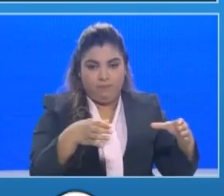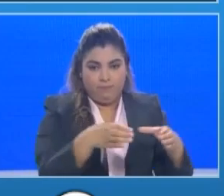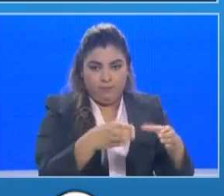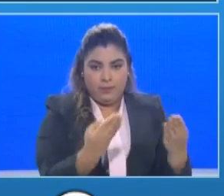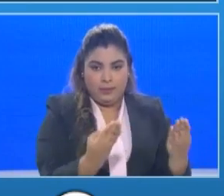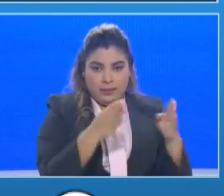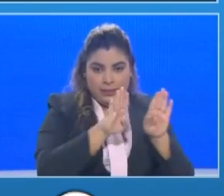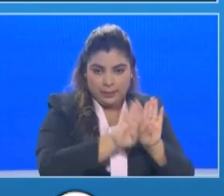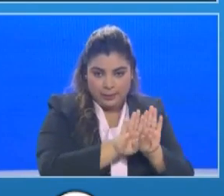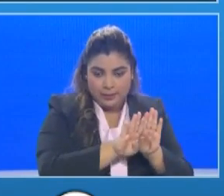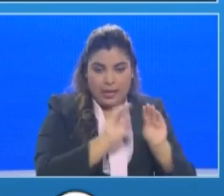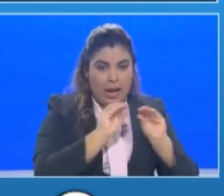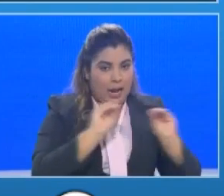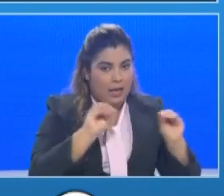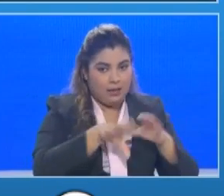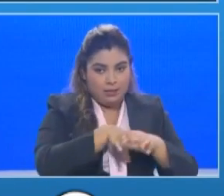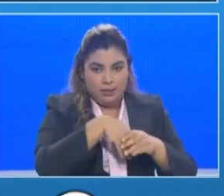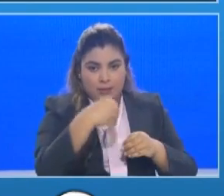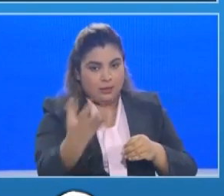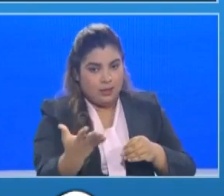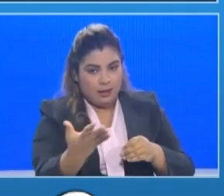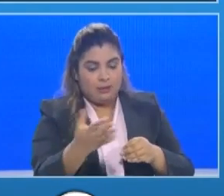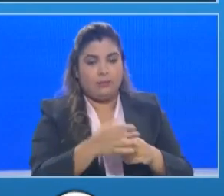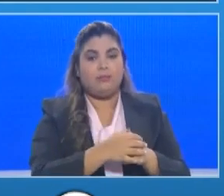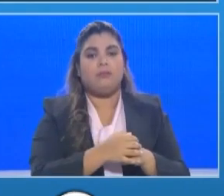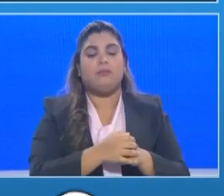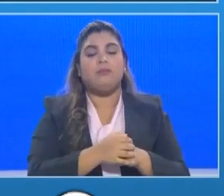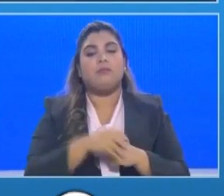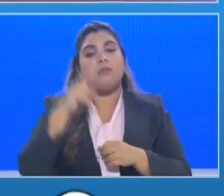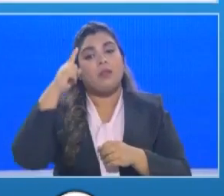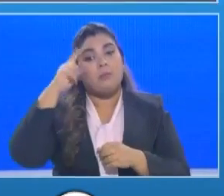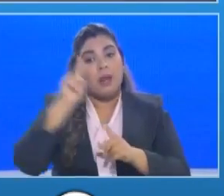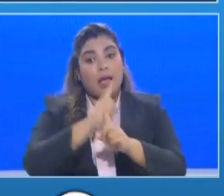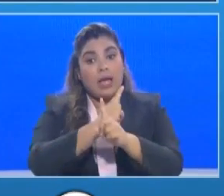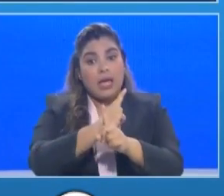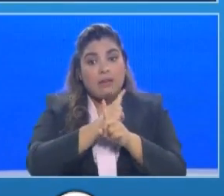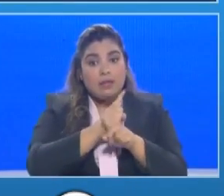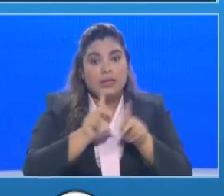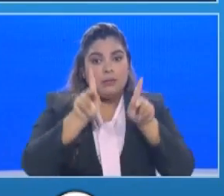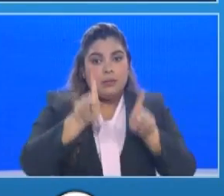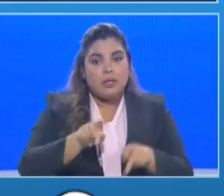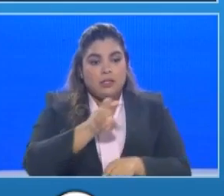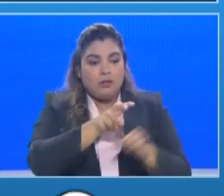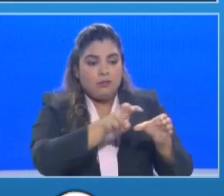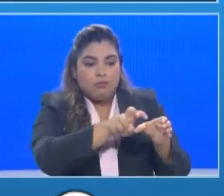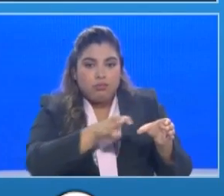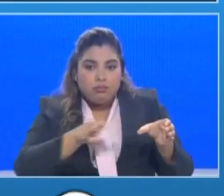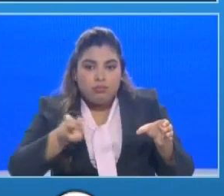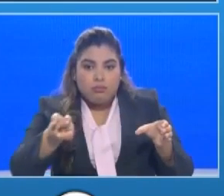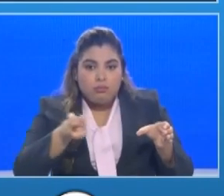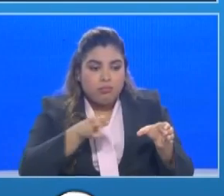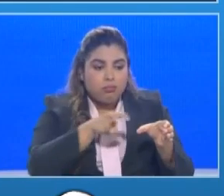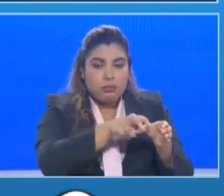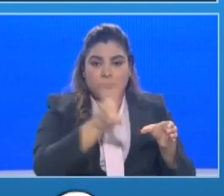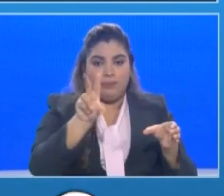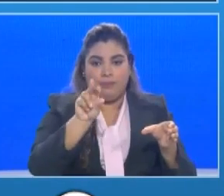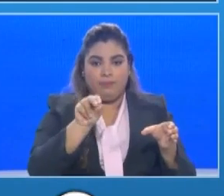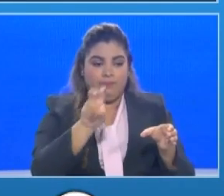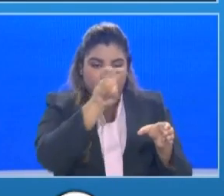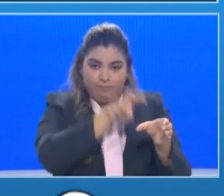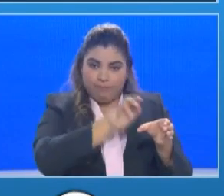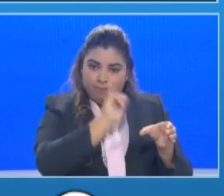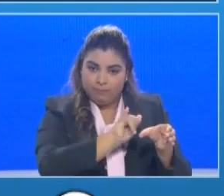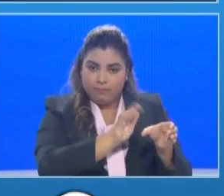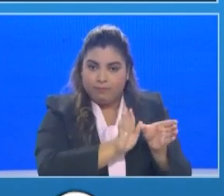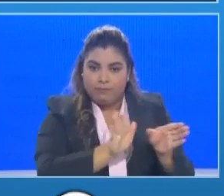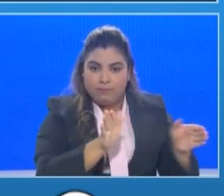medida de limitación de la movilidad física para evitar la propagación del virus y